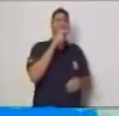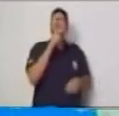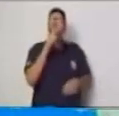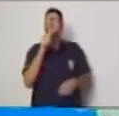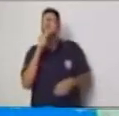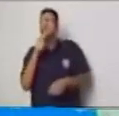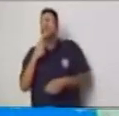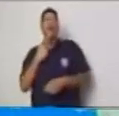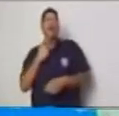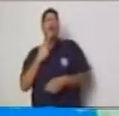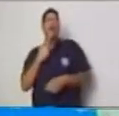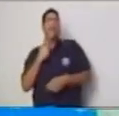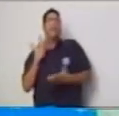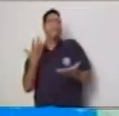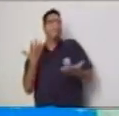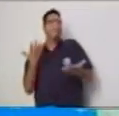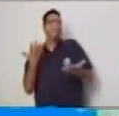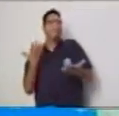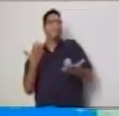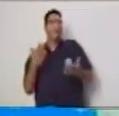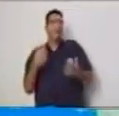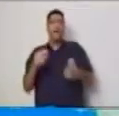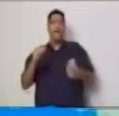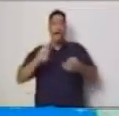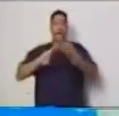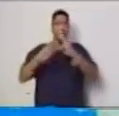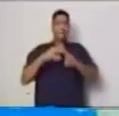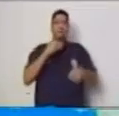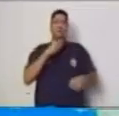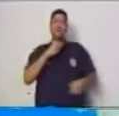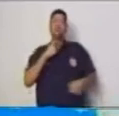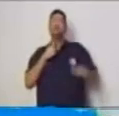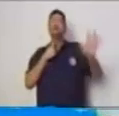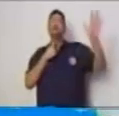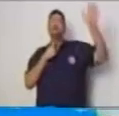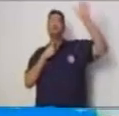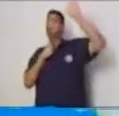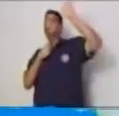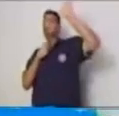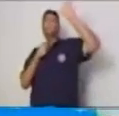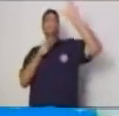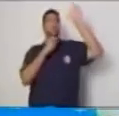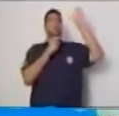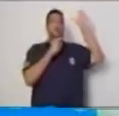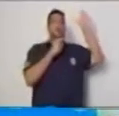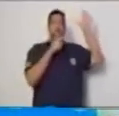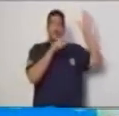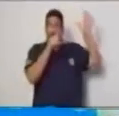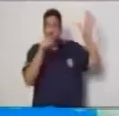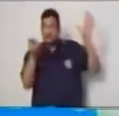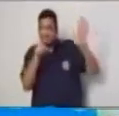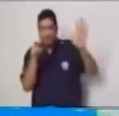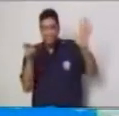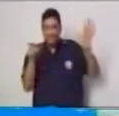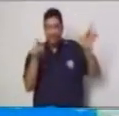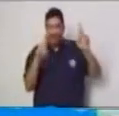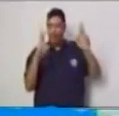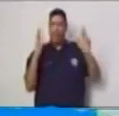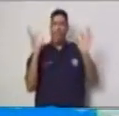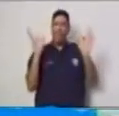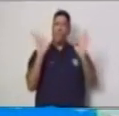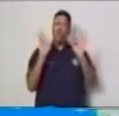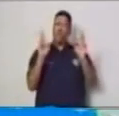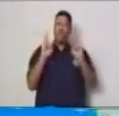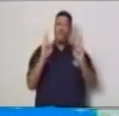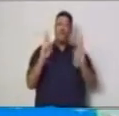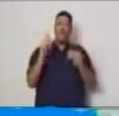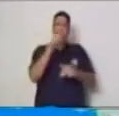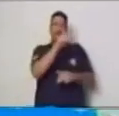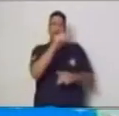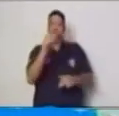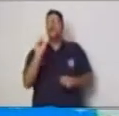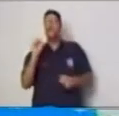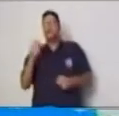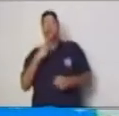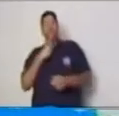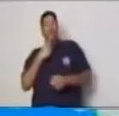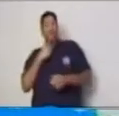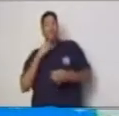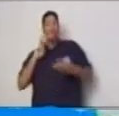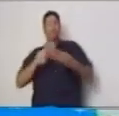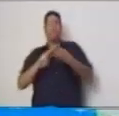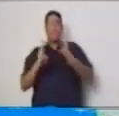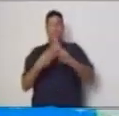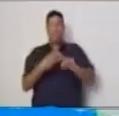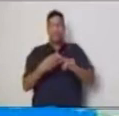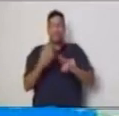responder a cuánto nos gusta la matemática. Muy bien, esa es una respuesta muy efectiva. Anteriormente ustedes